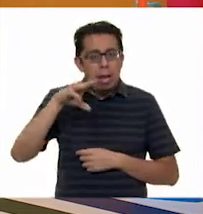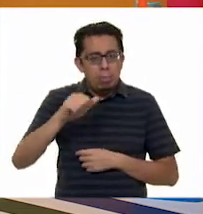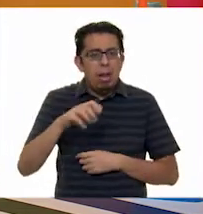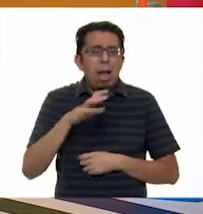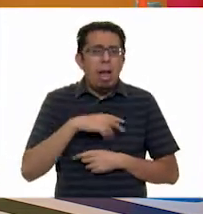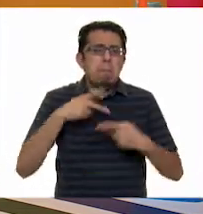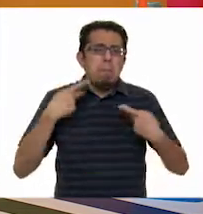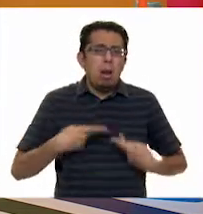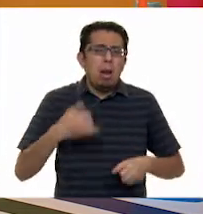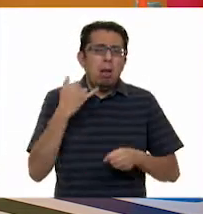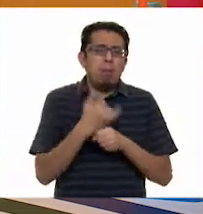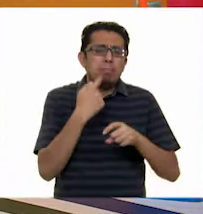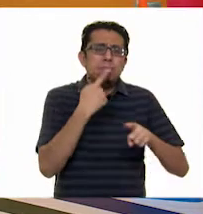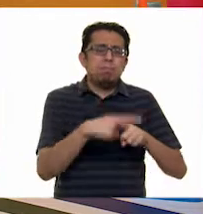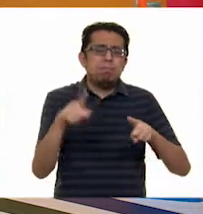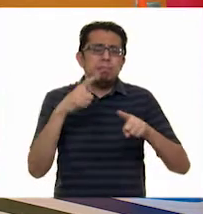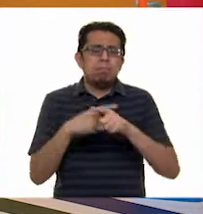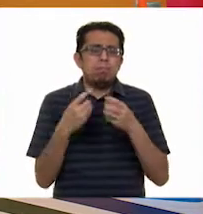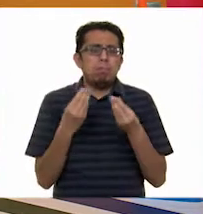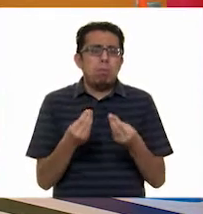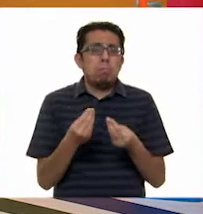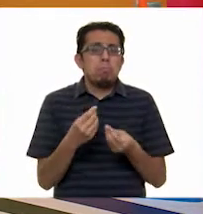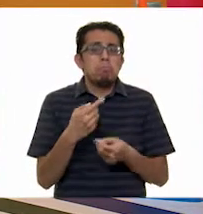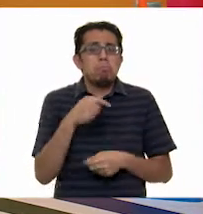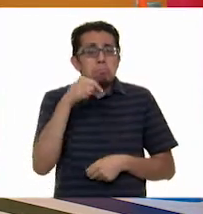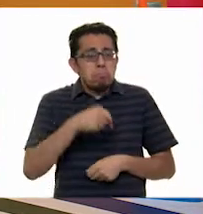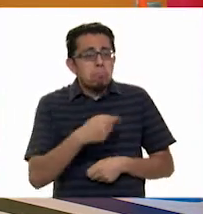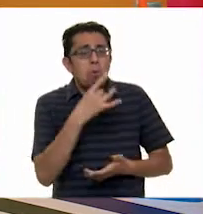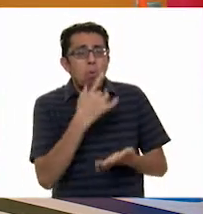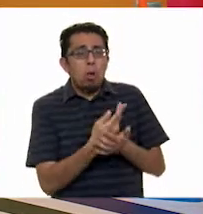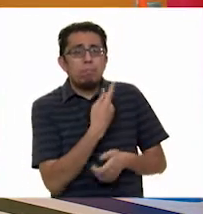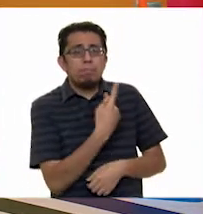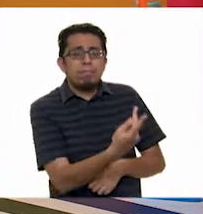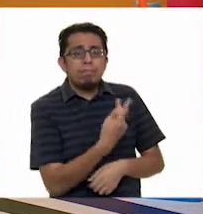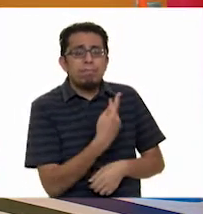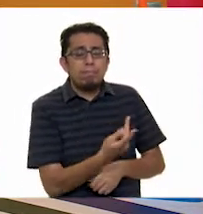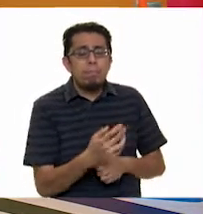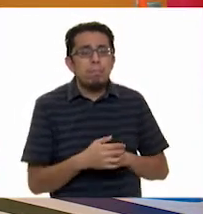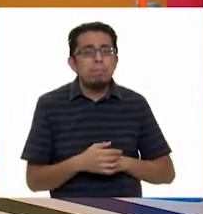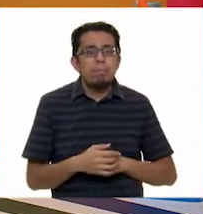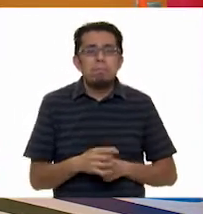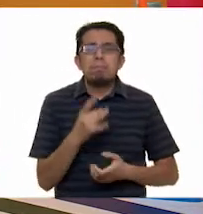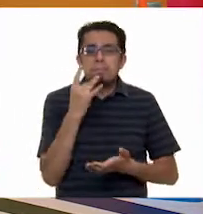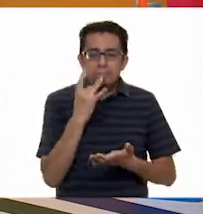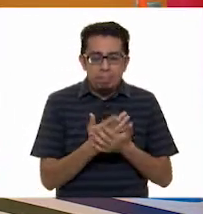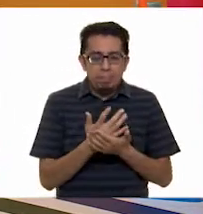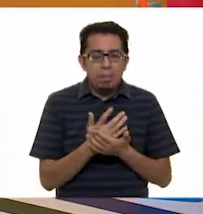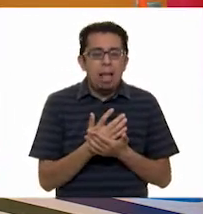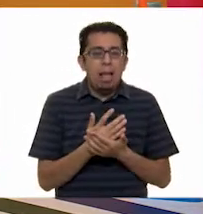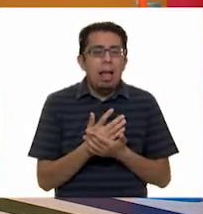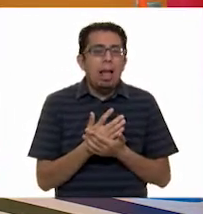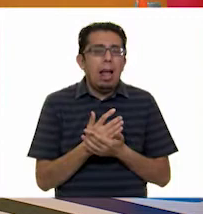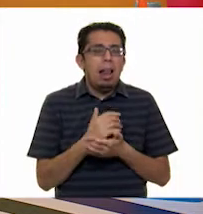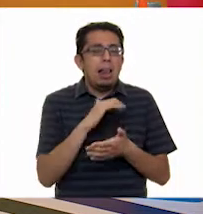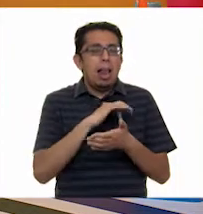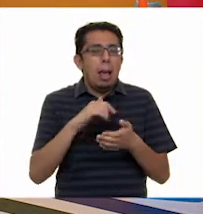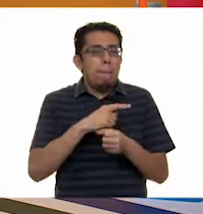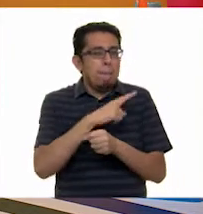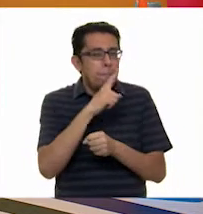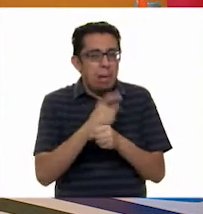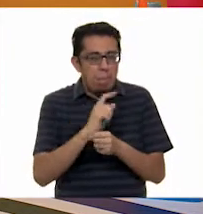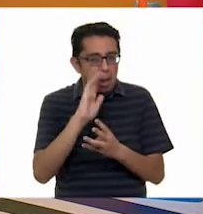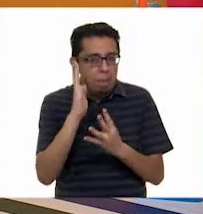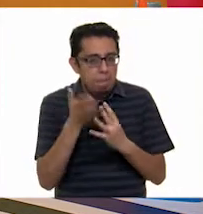personajes. Y aquí nada más somos Alexia y yo. Entonces, solamente vamos a leer la primera escena. Y